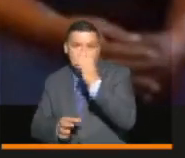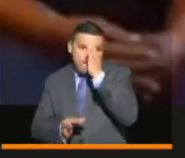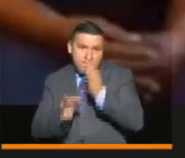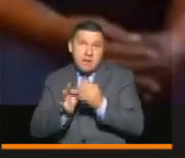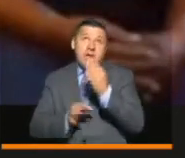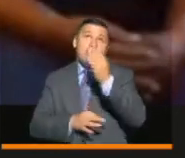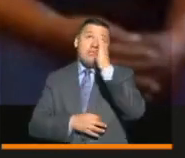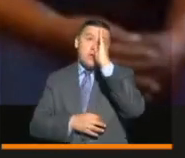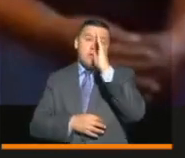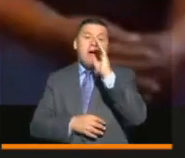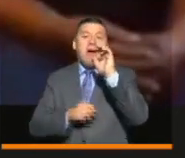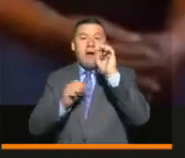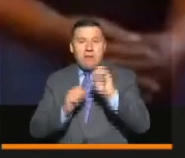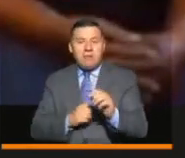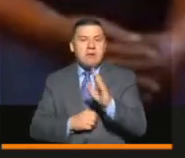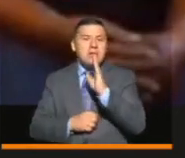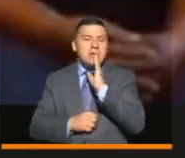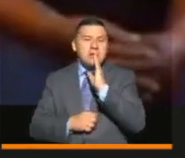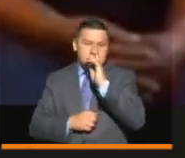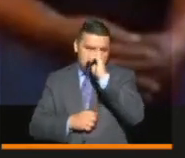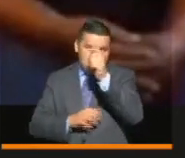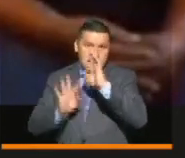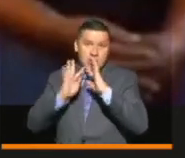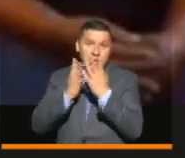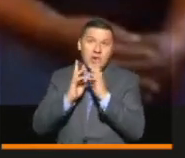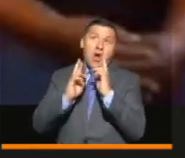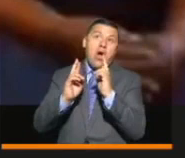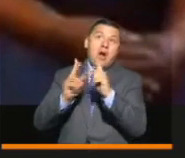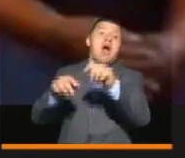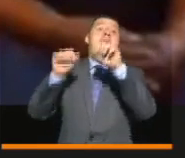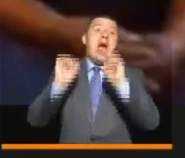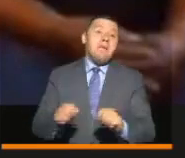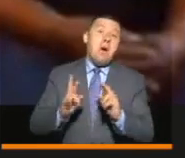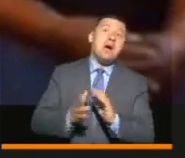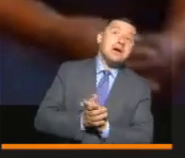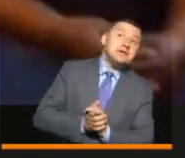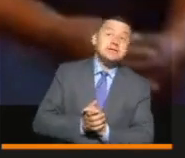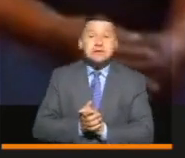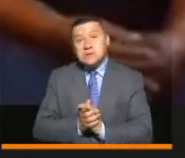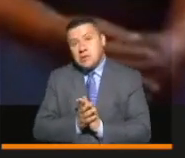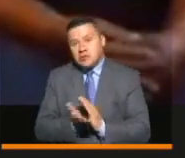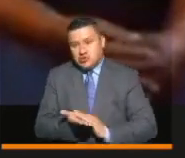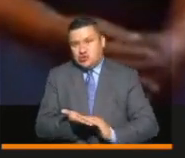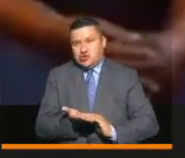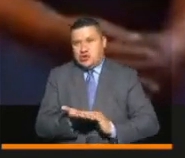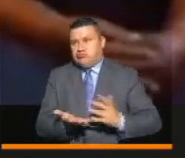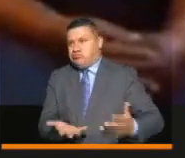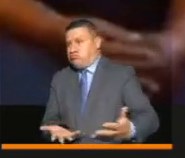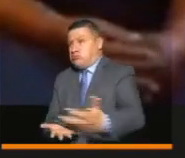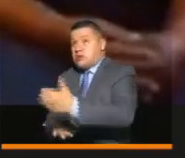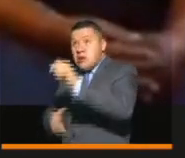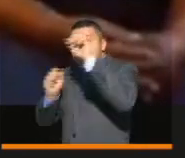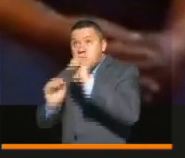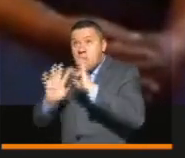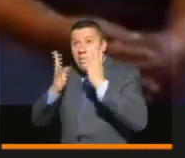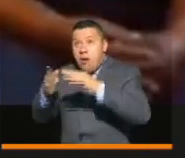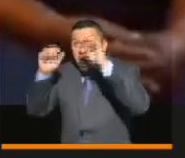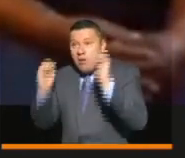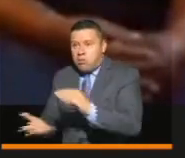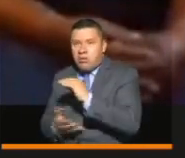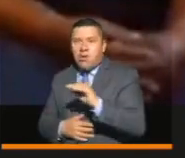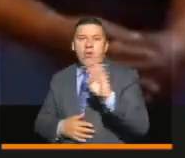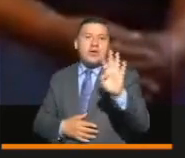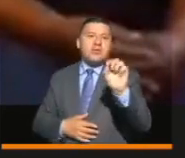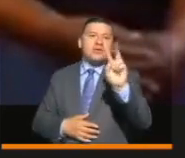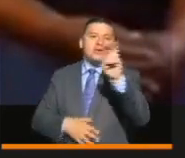en Dios será aprobado por el Honorable Congreso de la República, nos solucionaría para llegar a 4.7 millones